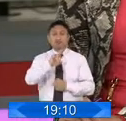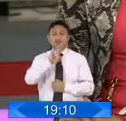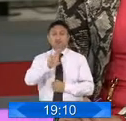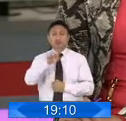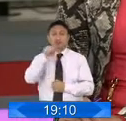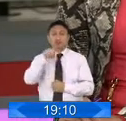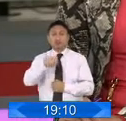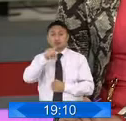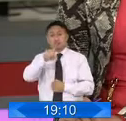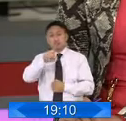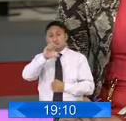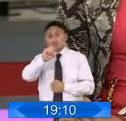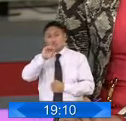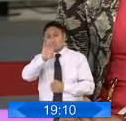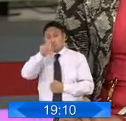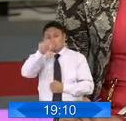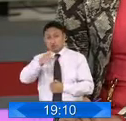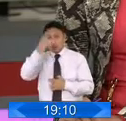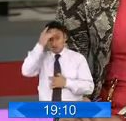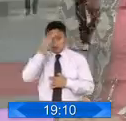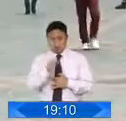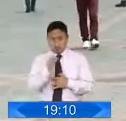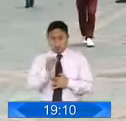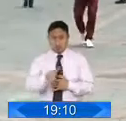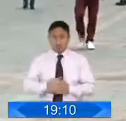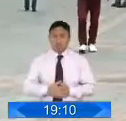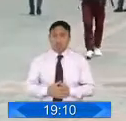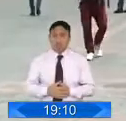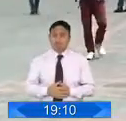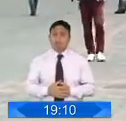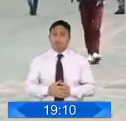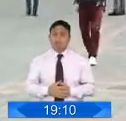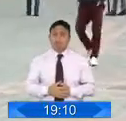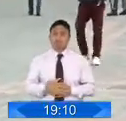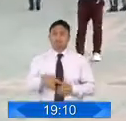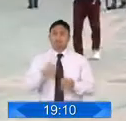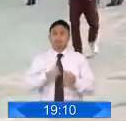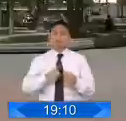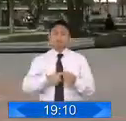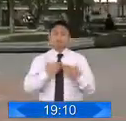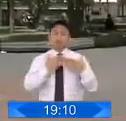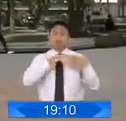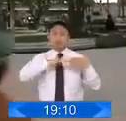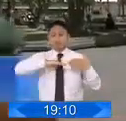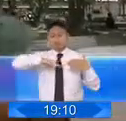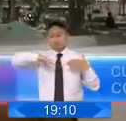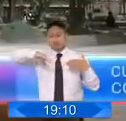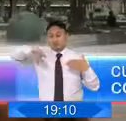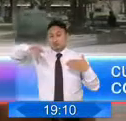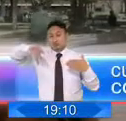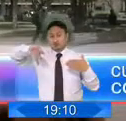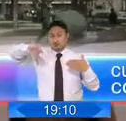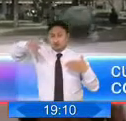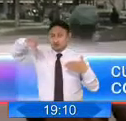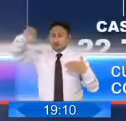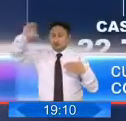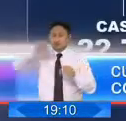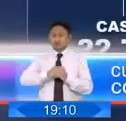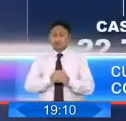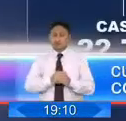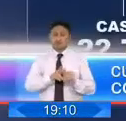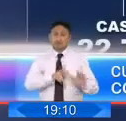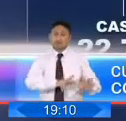.104 contagios. En Quito la curva de contagios sigue en ascenso. Desde el 8 de